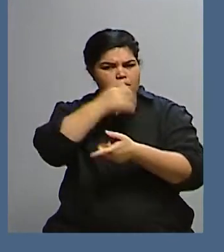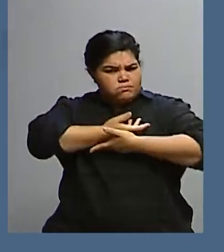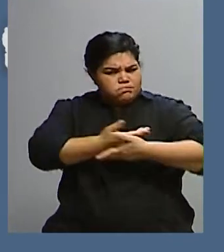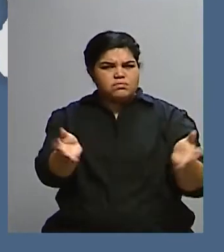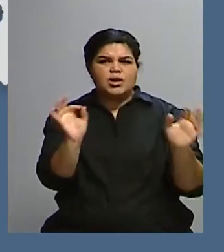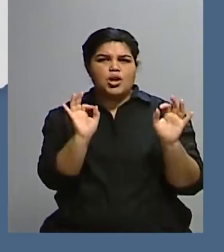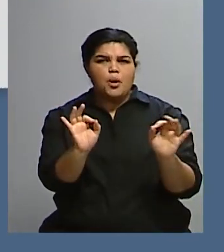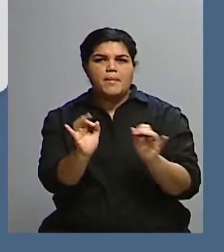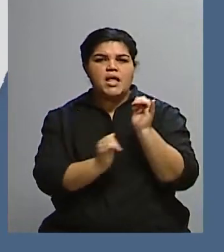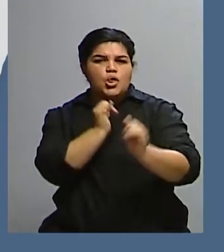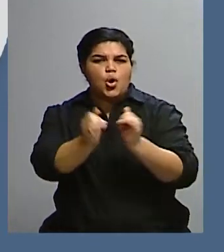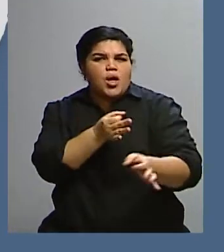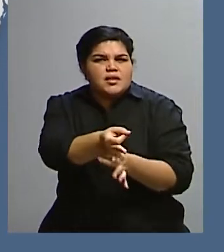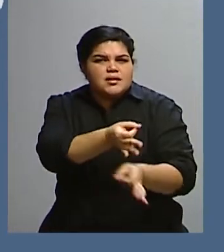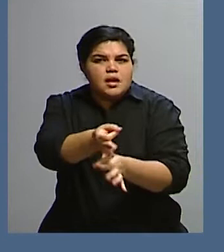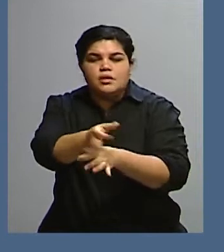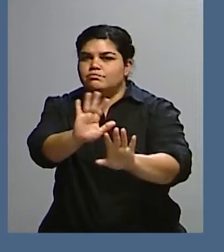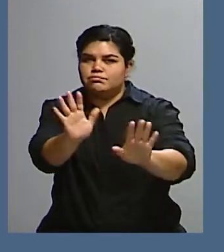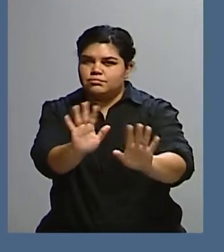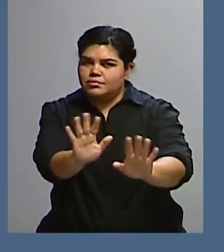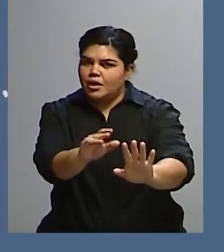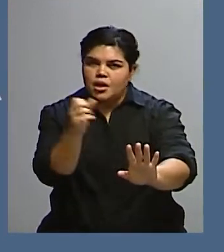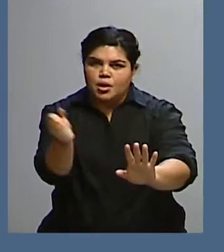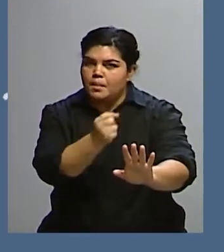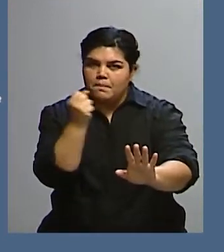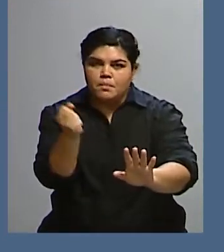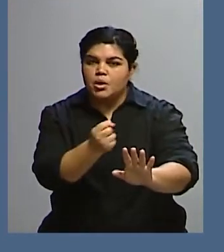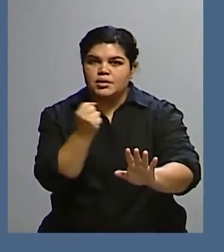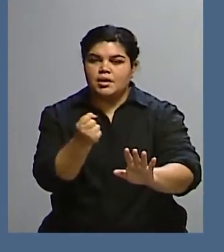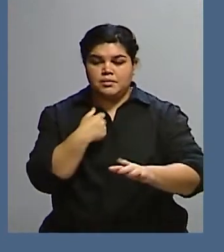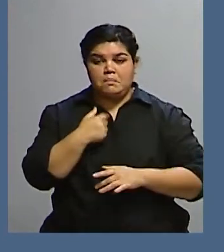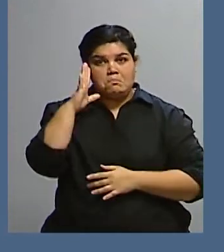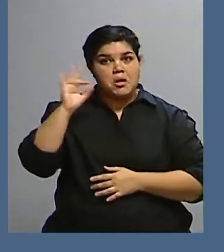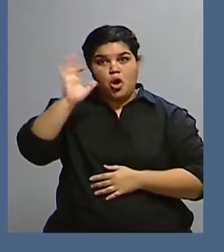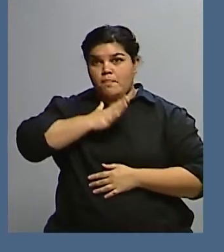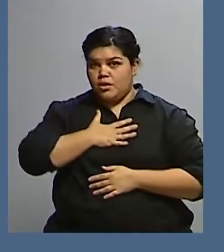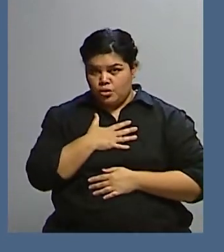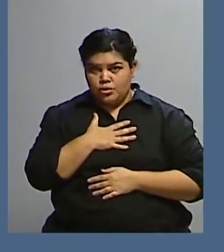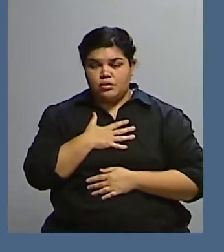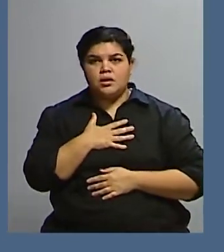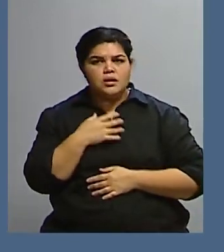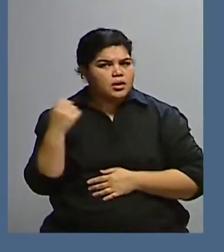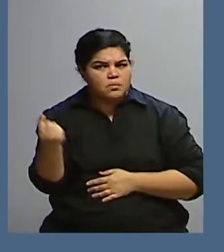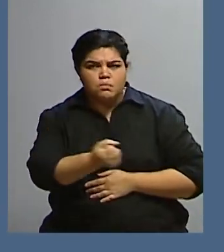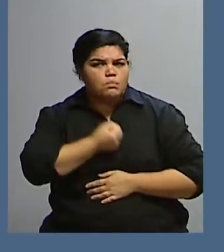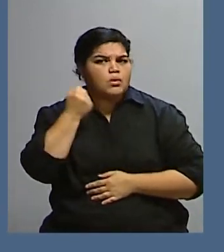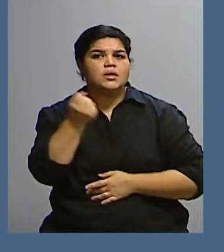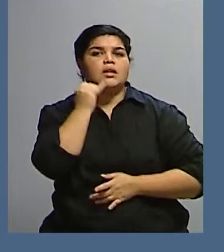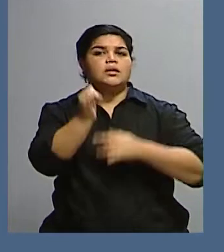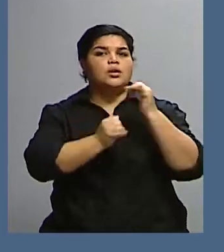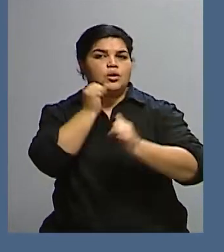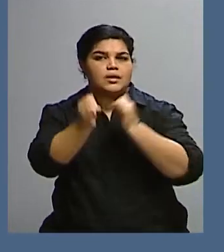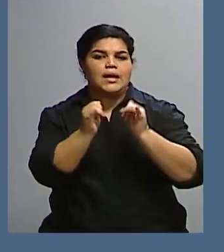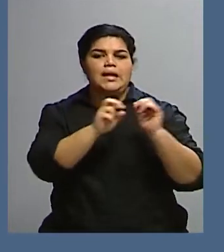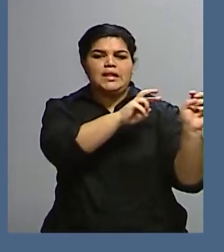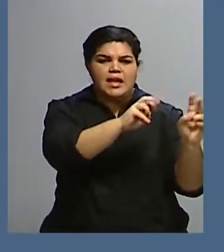dando cátedra porque creo que en eso hay que ser un poco cauteloso, pero sí considero muy importante que estos diversos temas